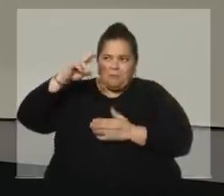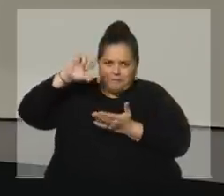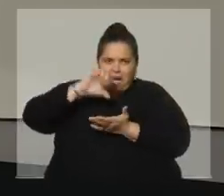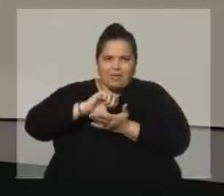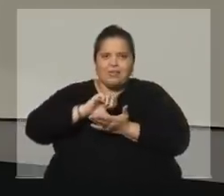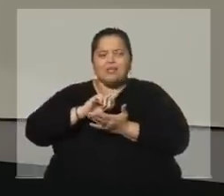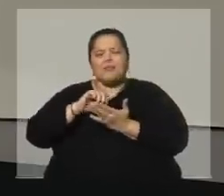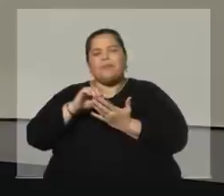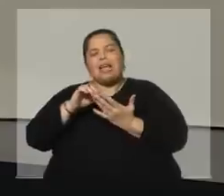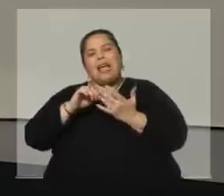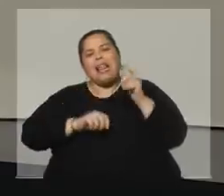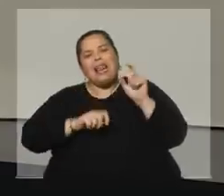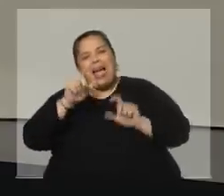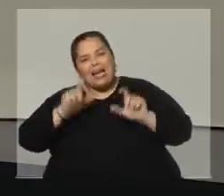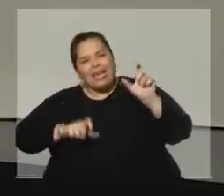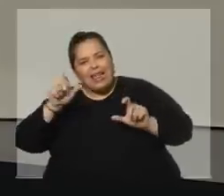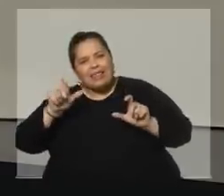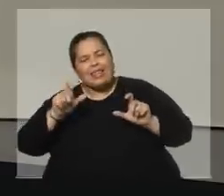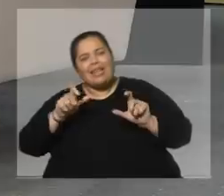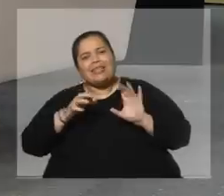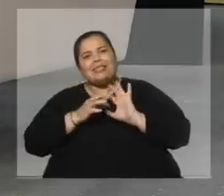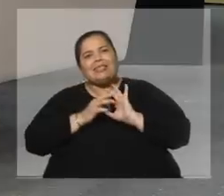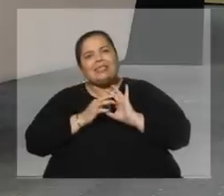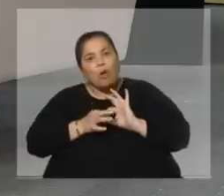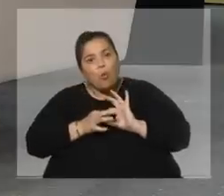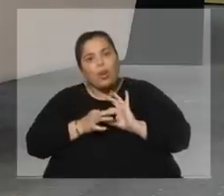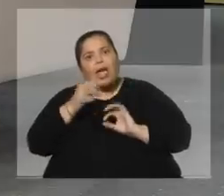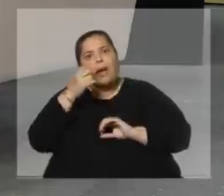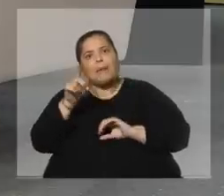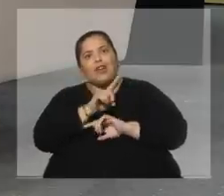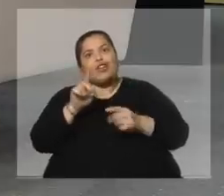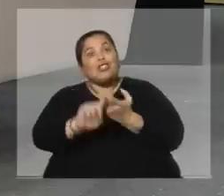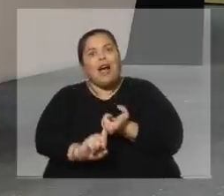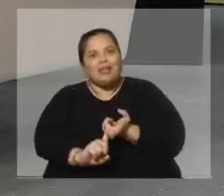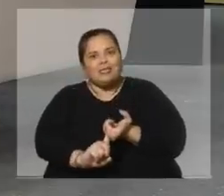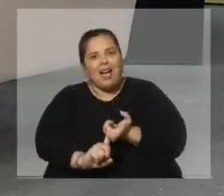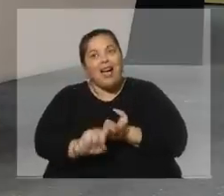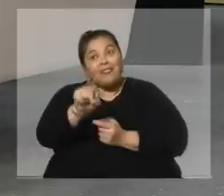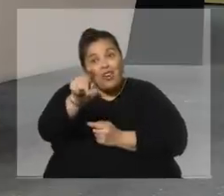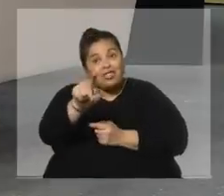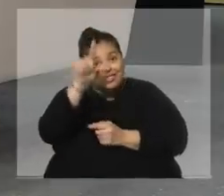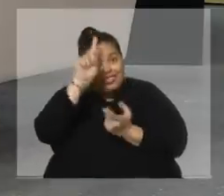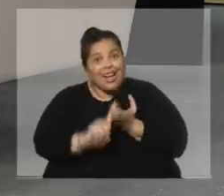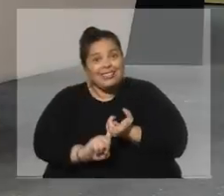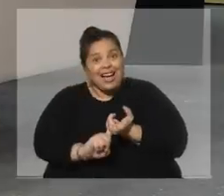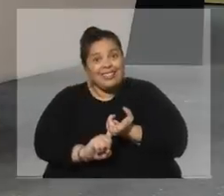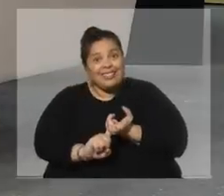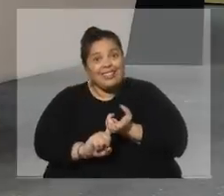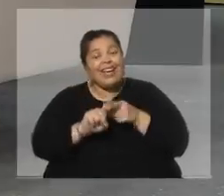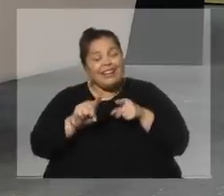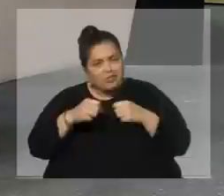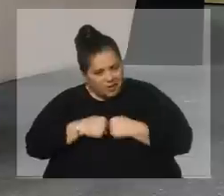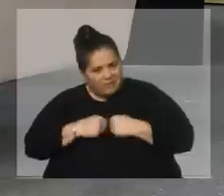se une pero no se casa. Tú te casaste. Eso fue un acto de valentía.